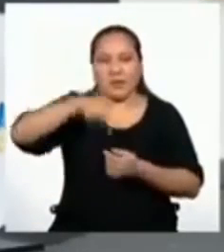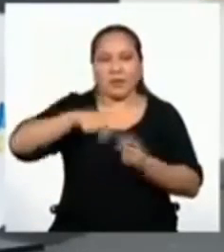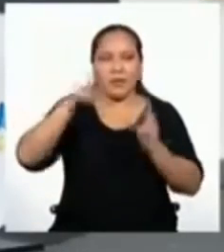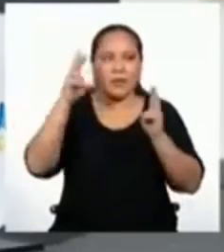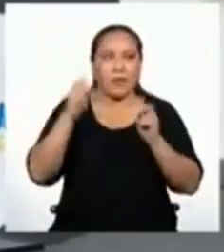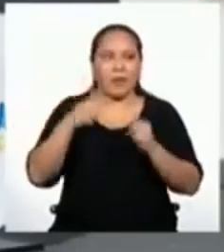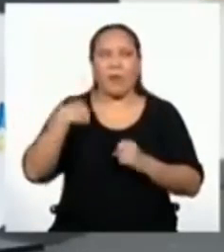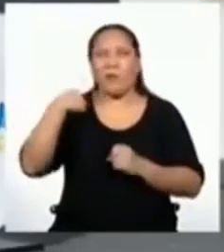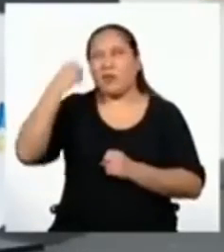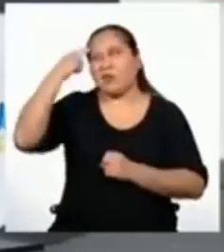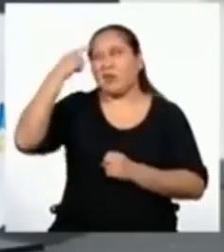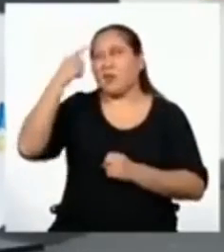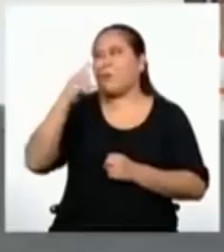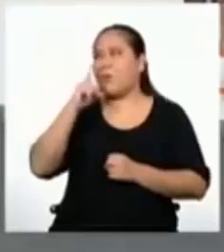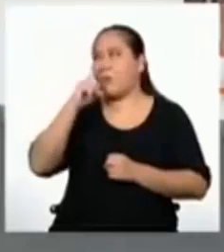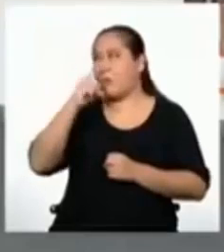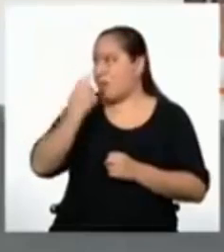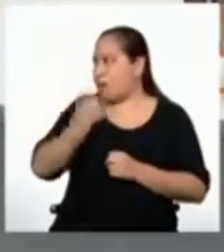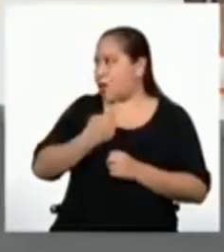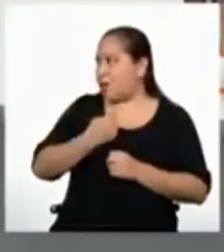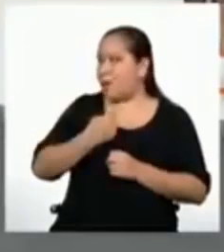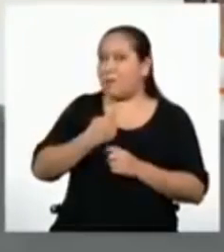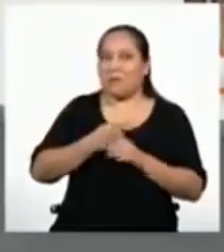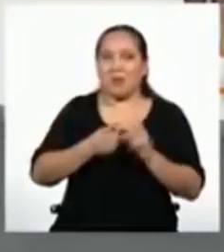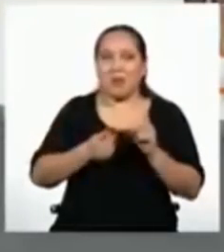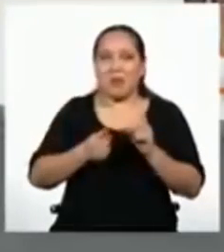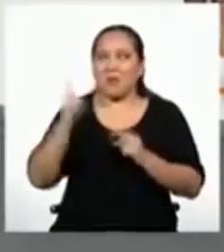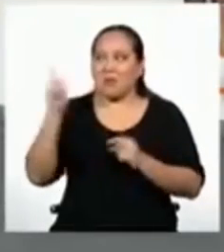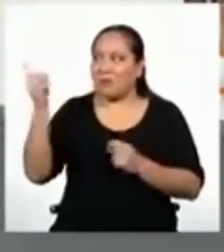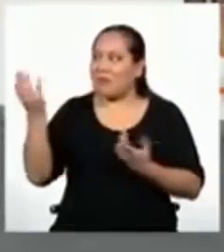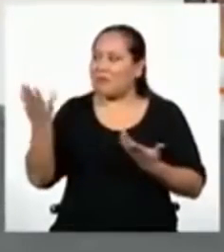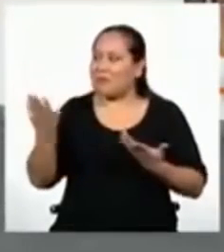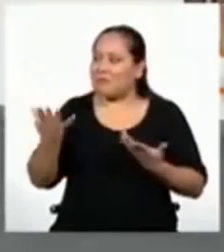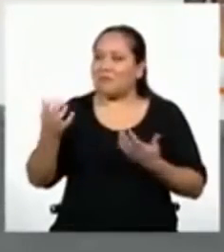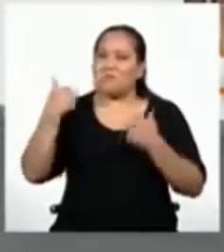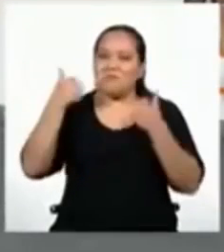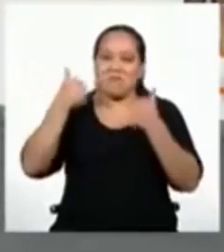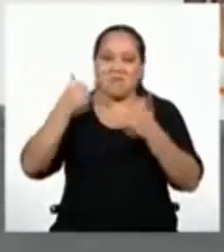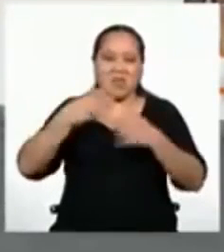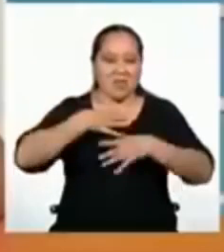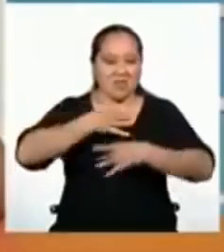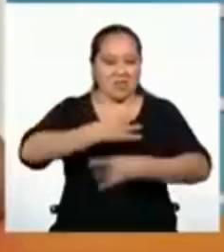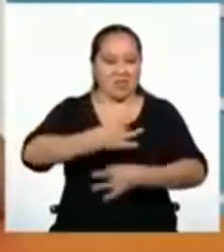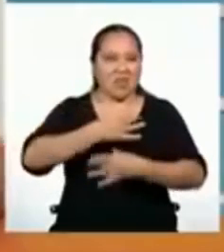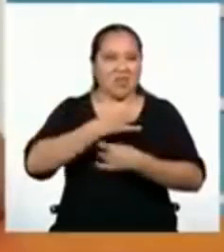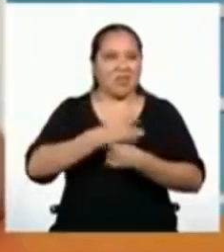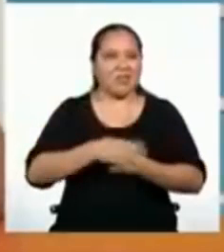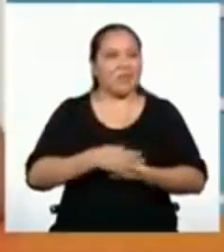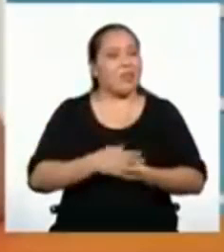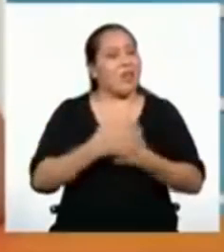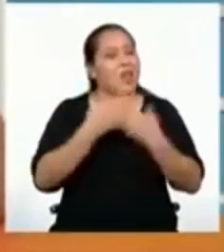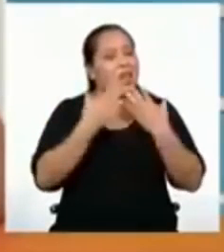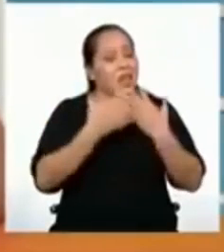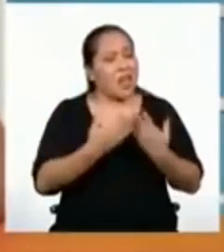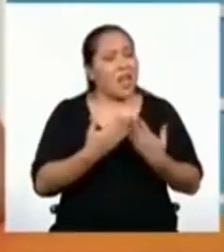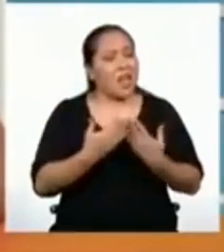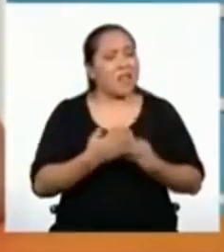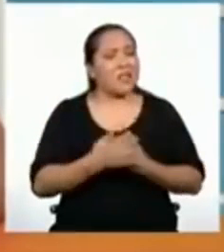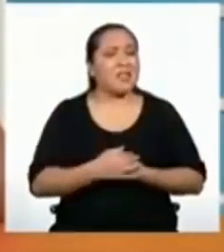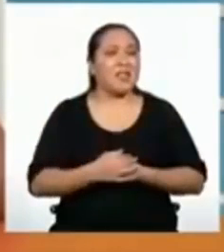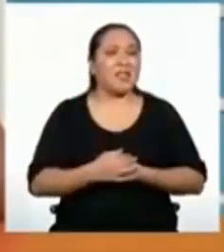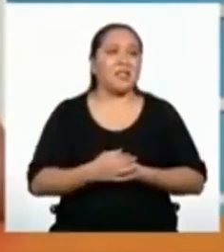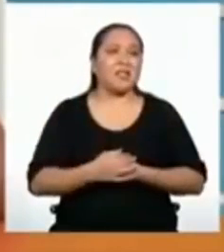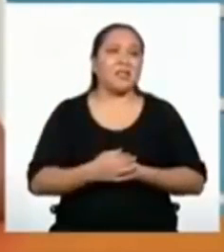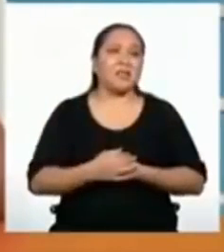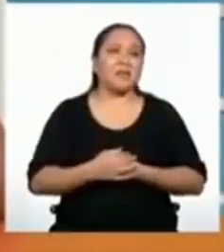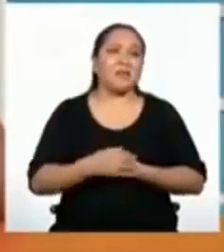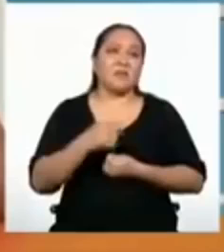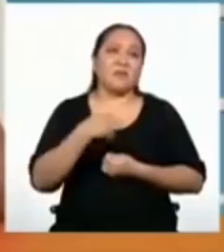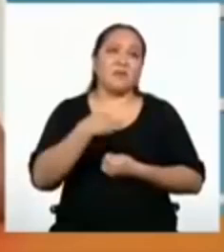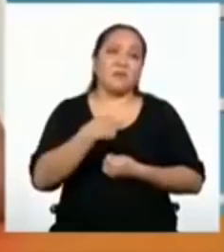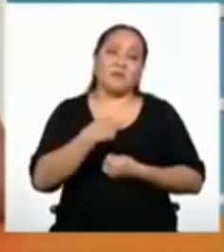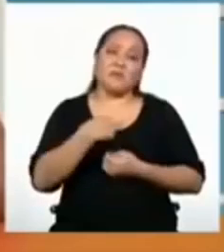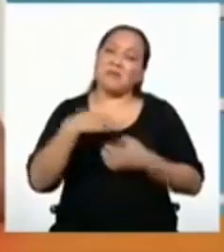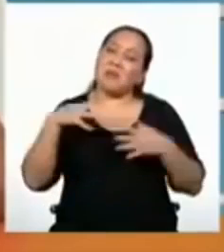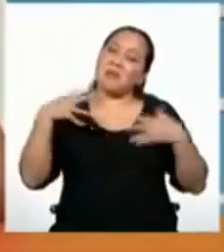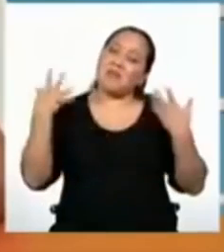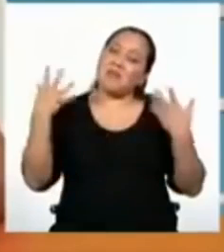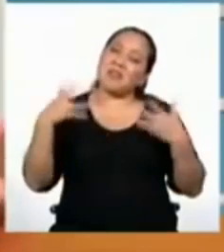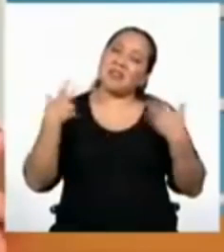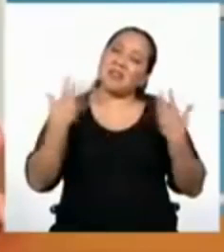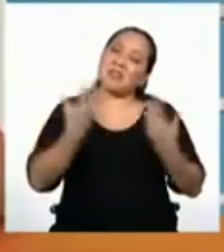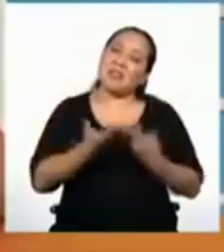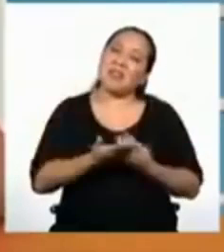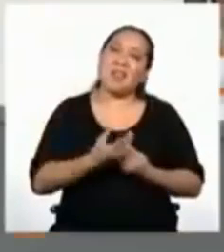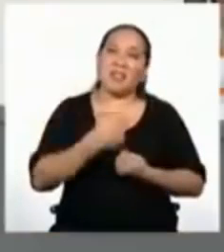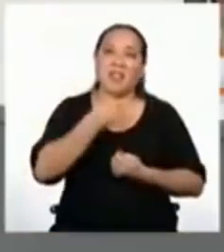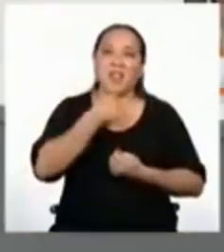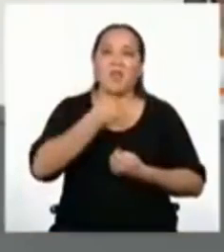pensé que me iba a aburrir. Pero, has logrado hacerlo muy interesante. Gracias, Jeremis. Me verá mucho que te